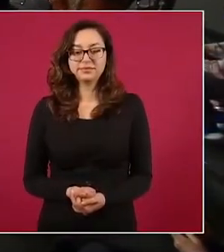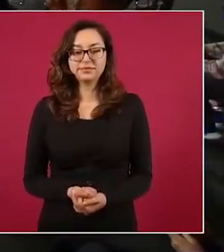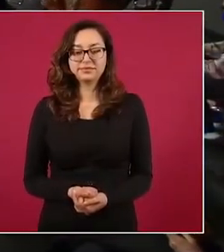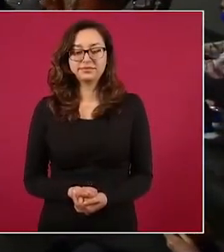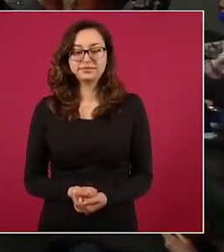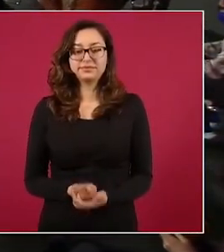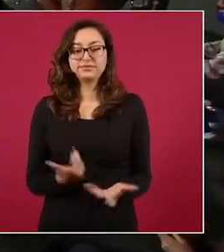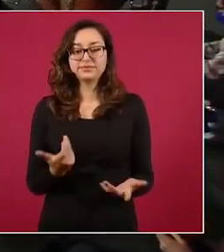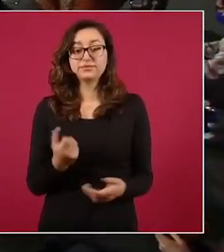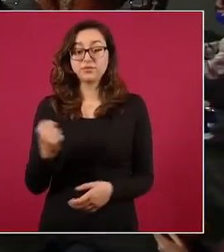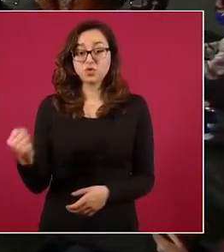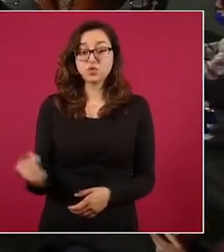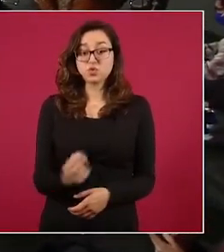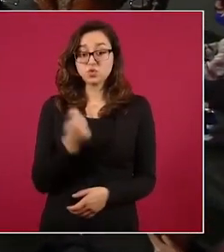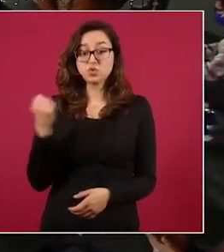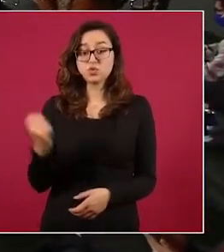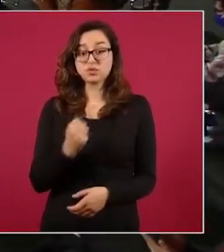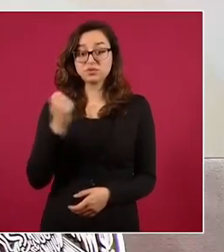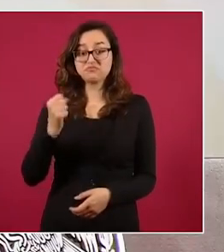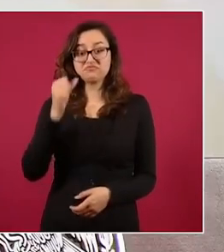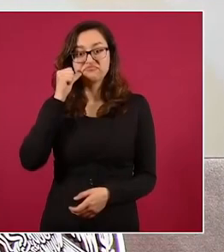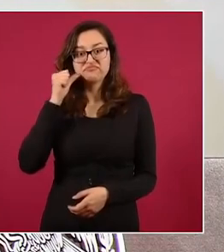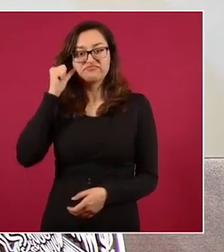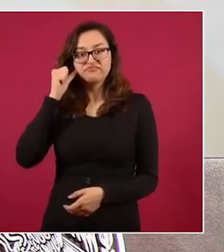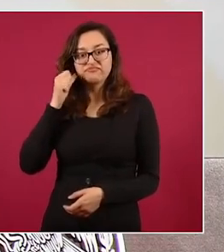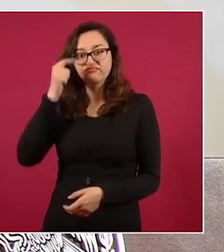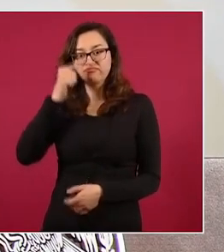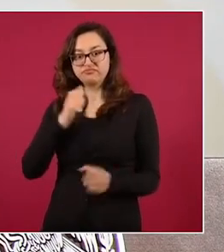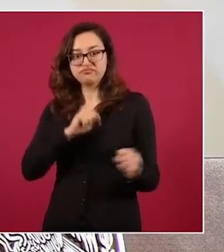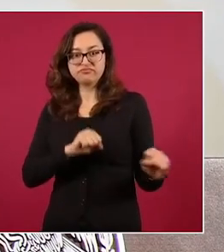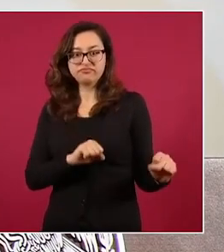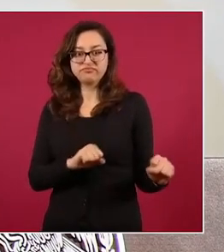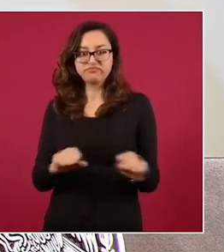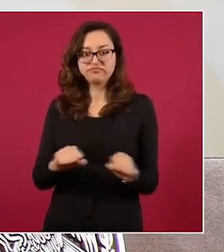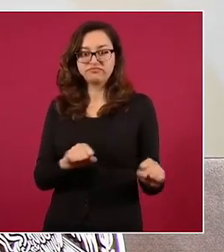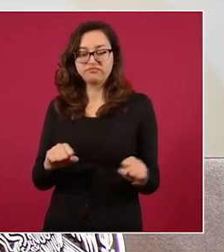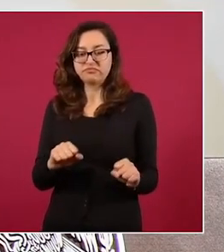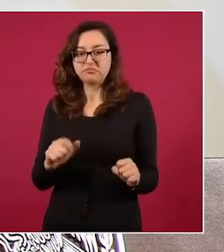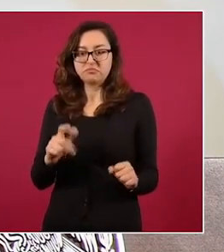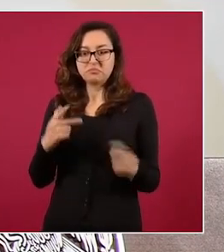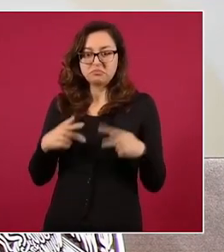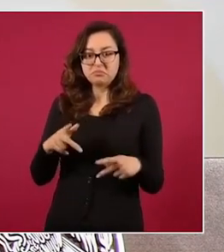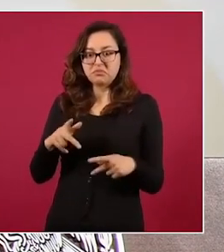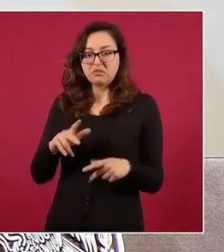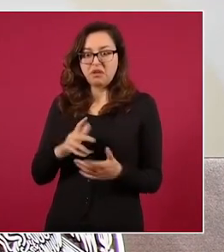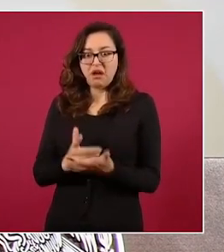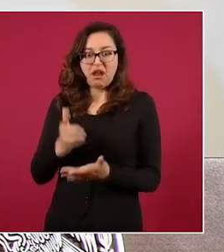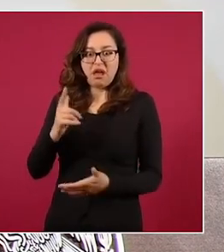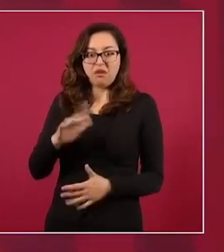mayores, desde luego se lamenta la pérdida de dos